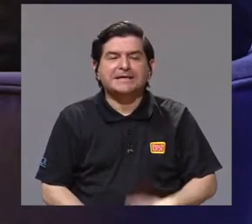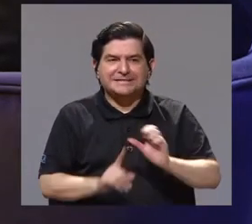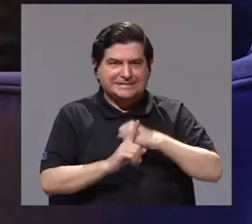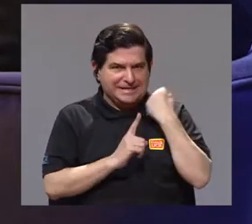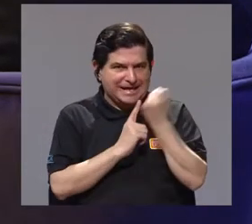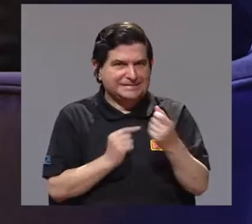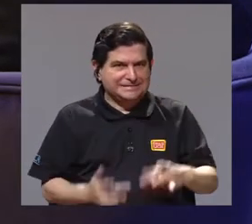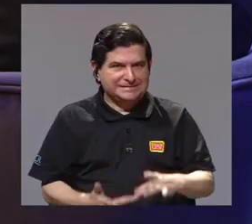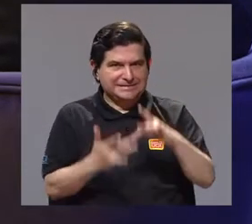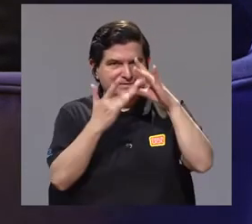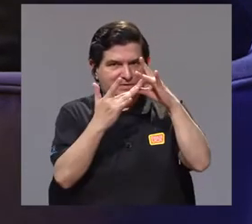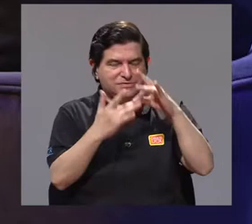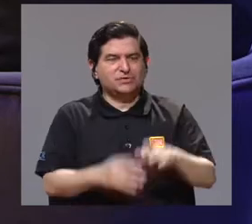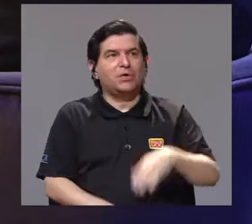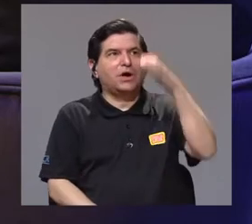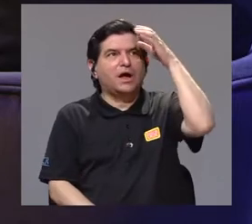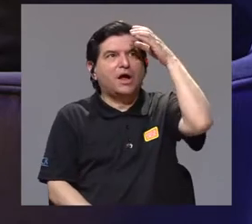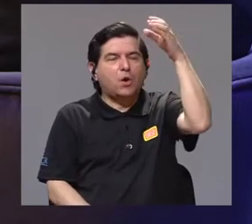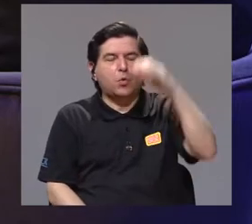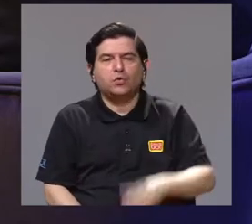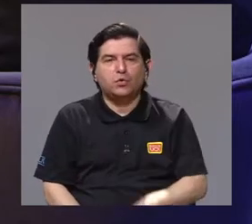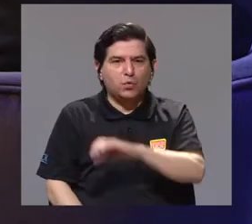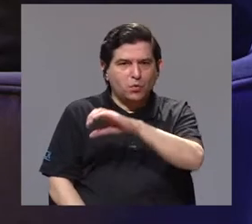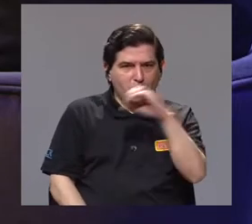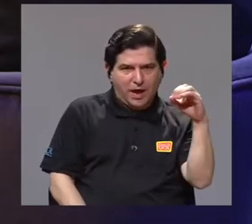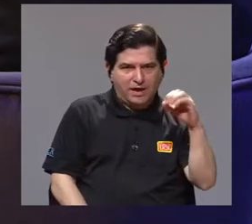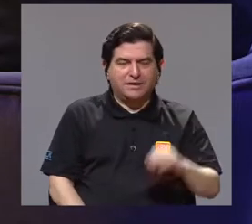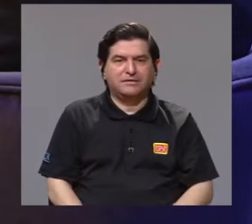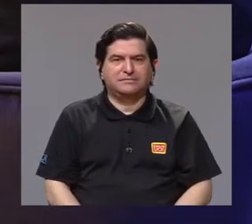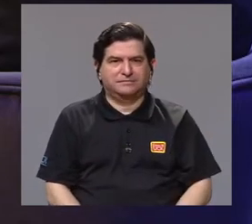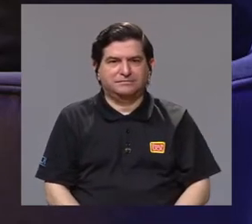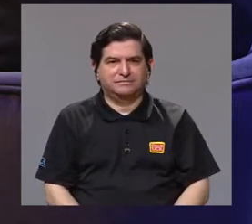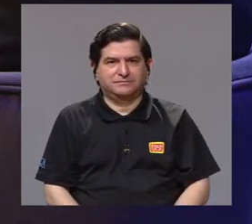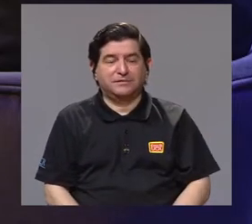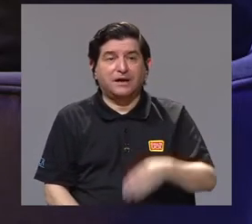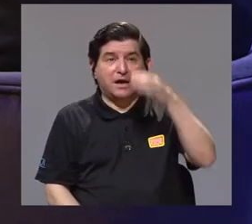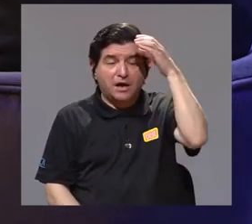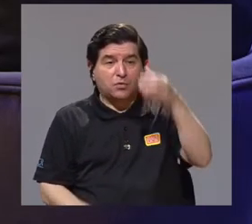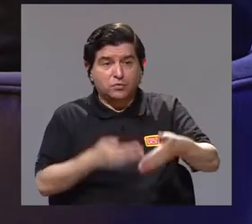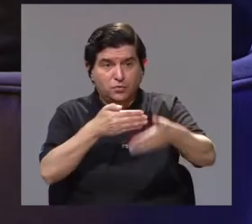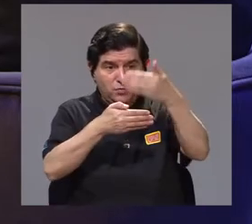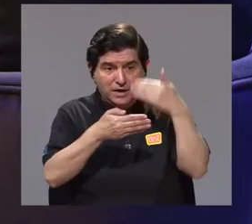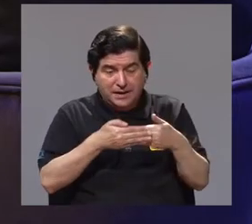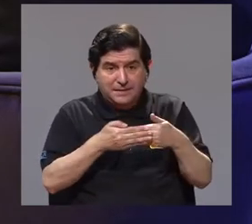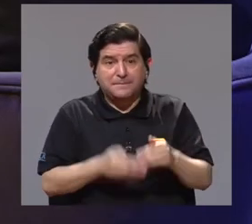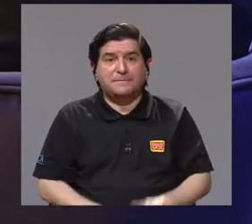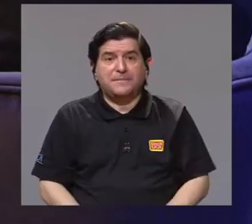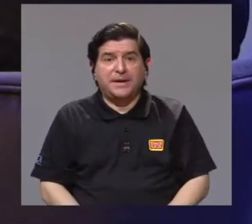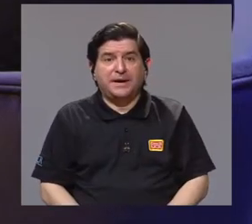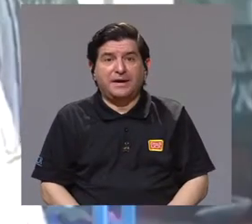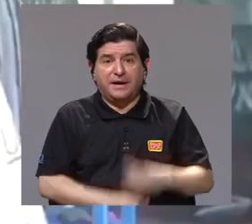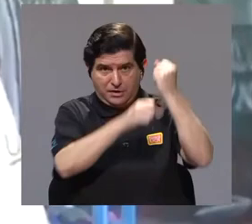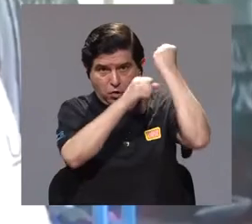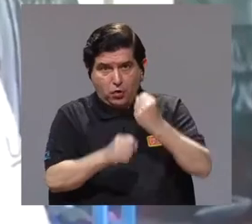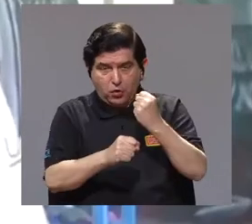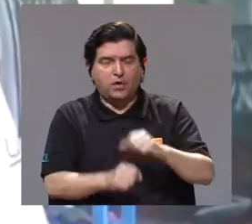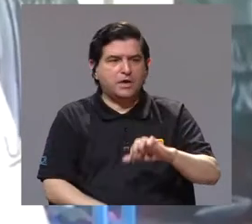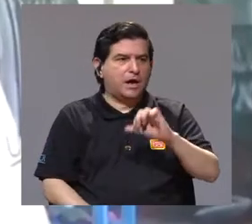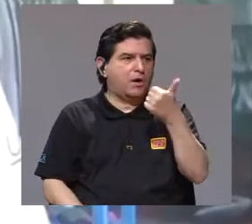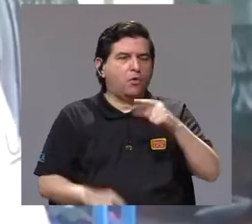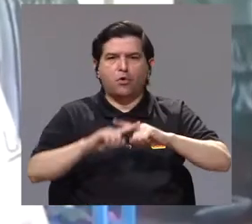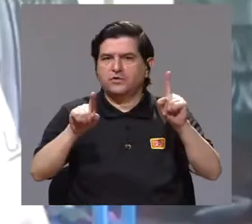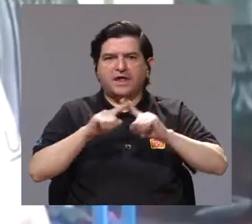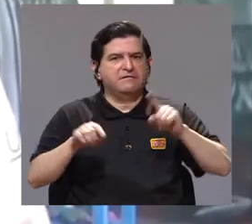Eso es principalmente en la cultura occidental, ¿verdad? En las culturas, bueno, en cultura precolombina, el murciélago tenía